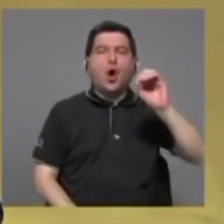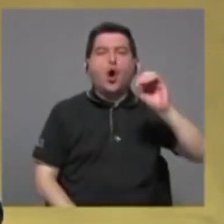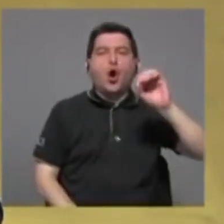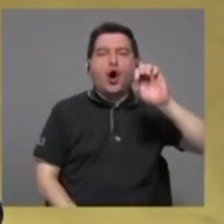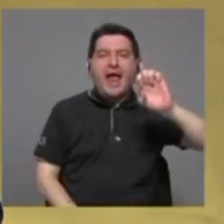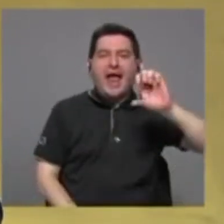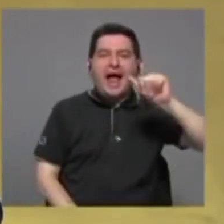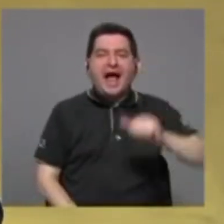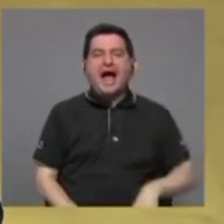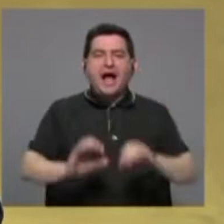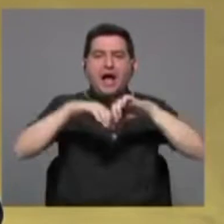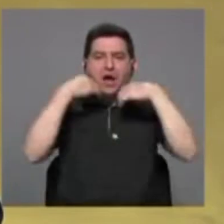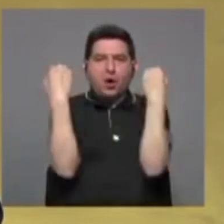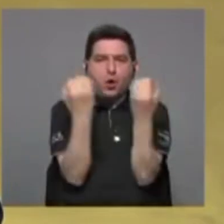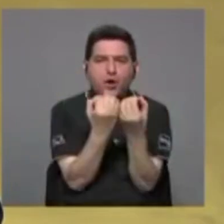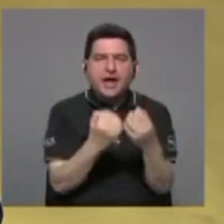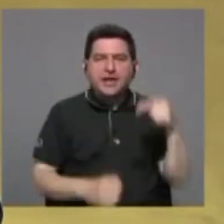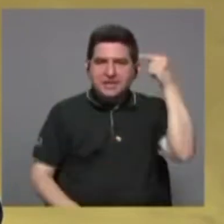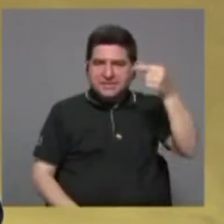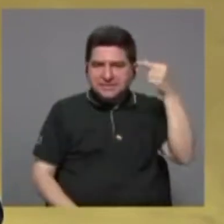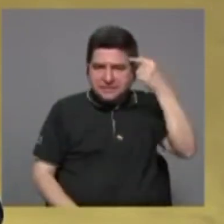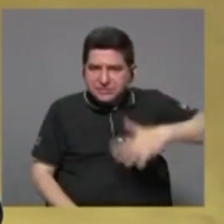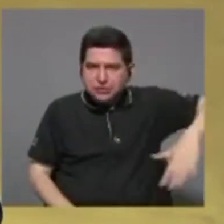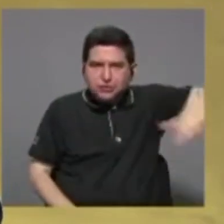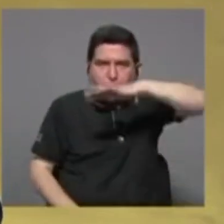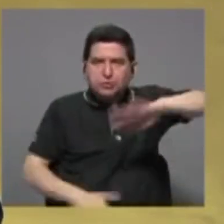la Organización de Estados Americanos.